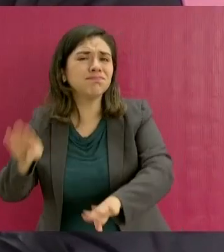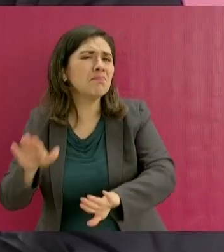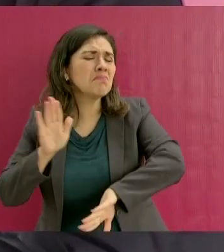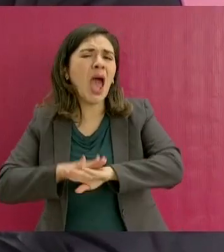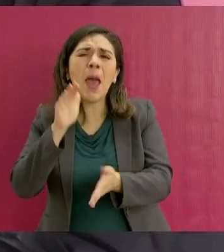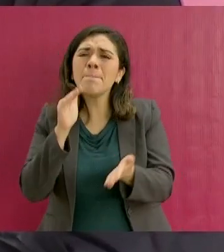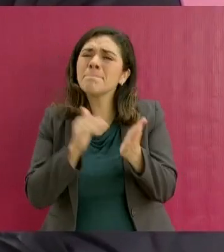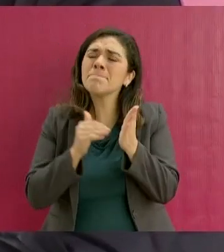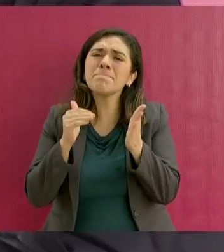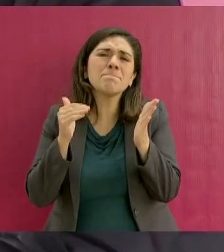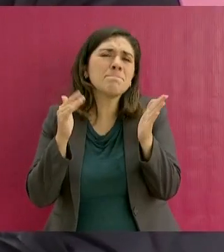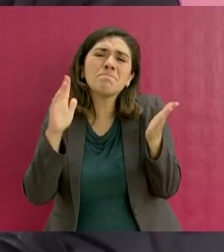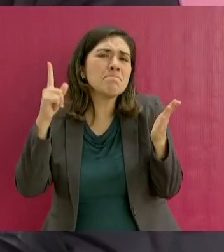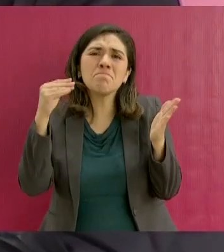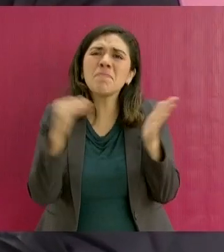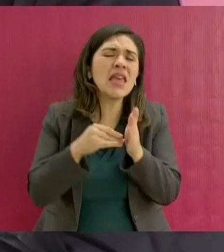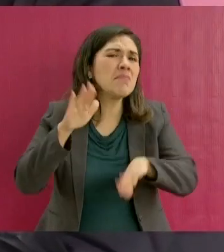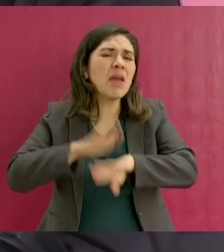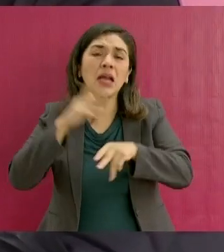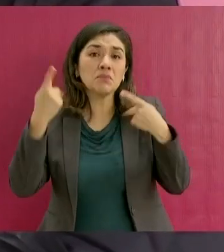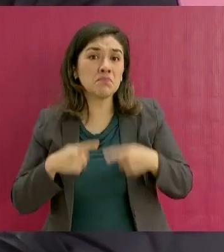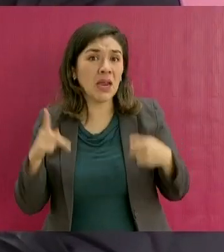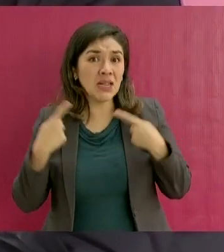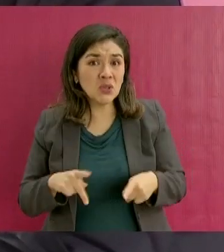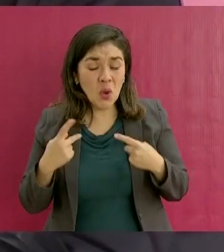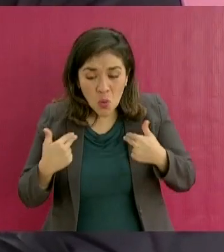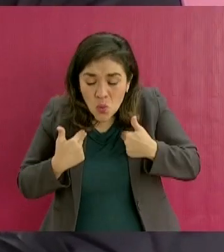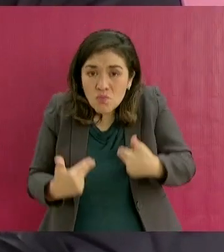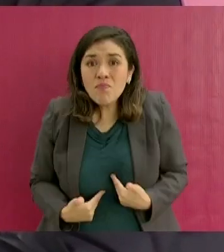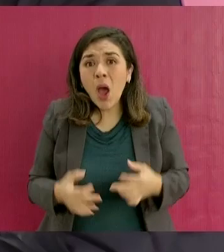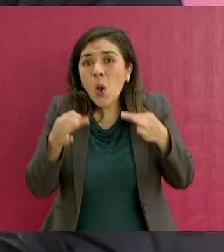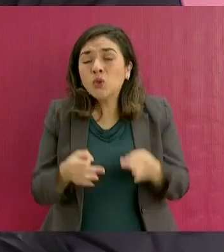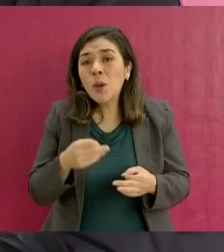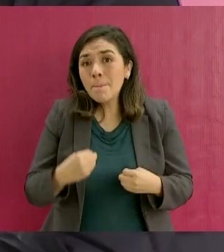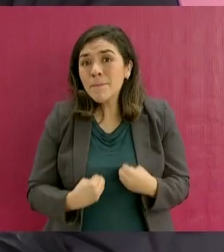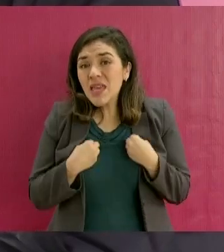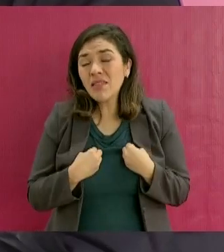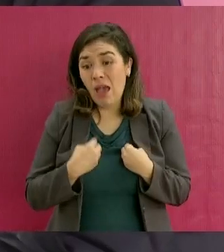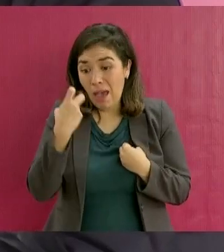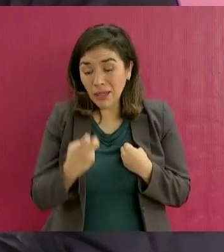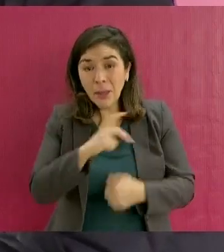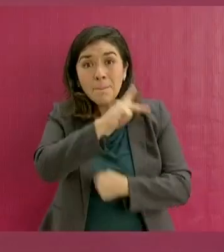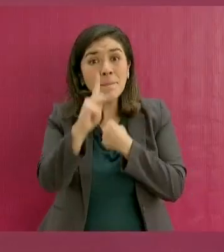de seres humanos en nuestro país y en el mundo.